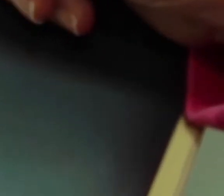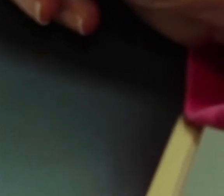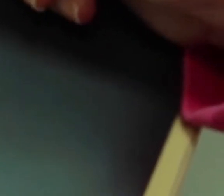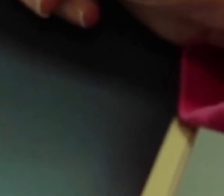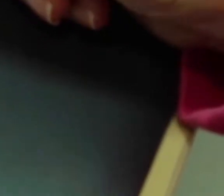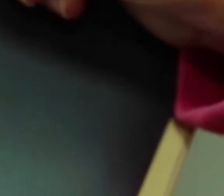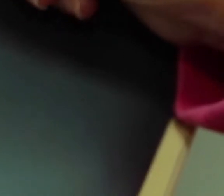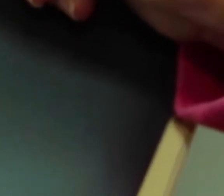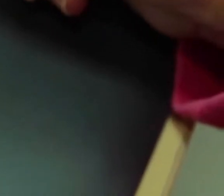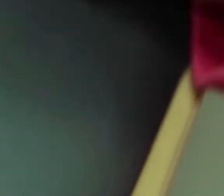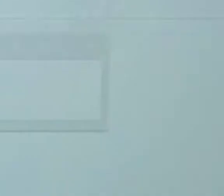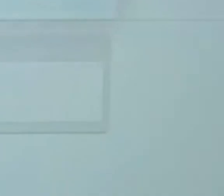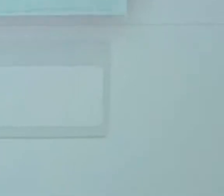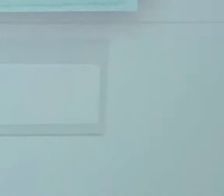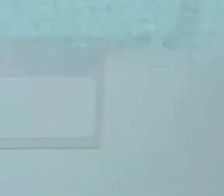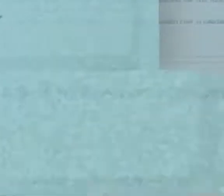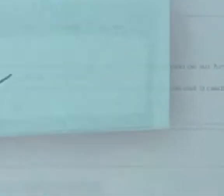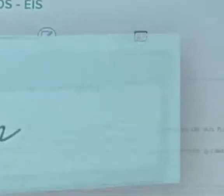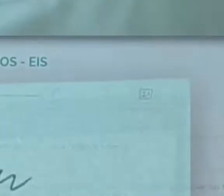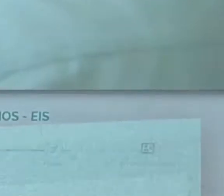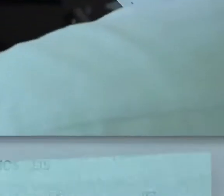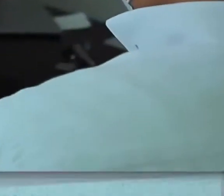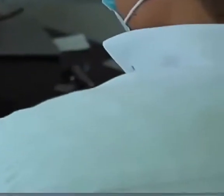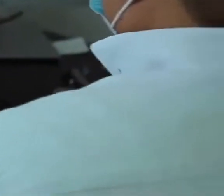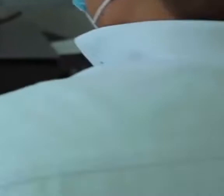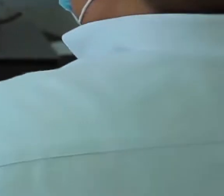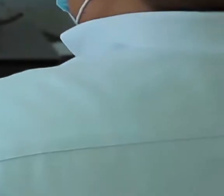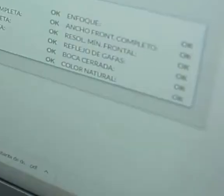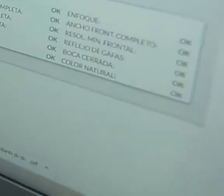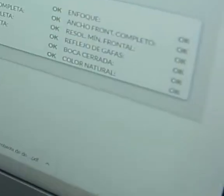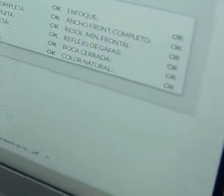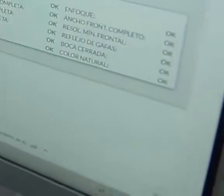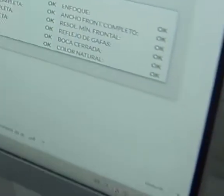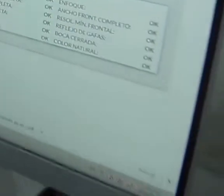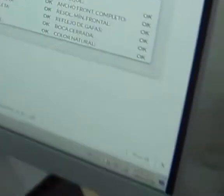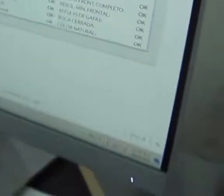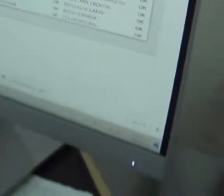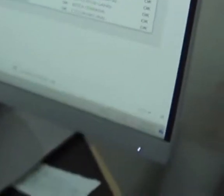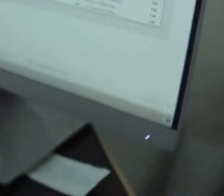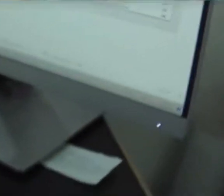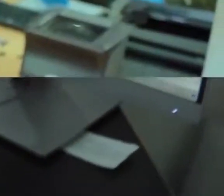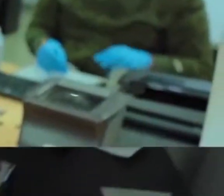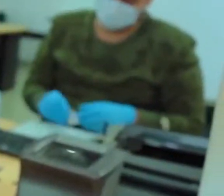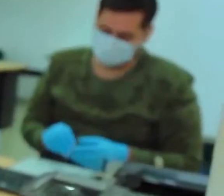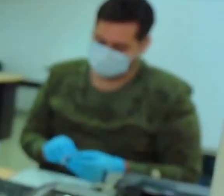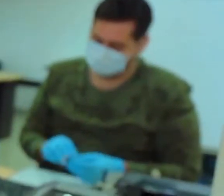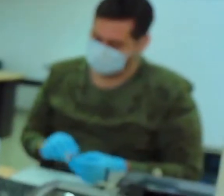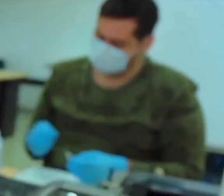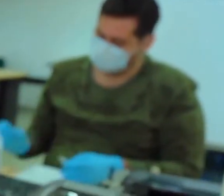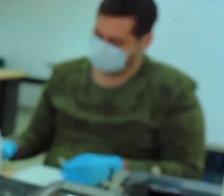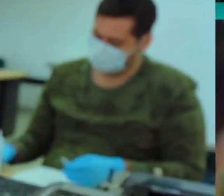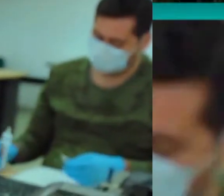Music Music Music Music